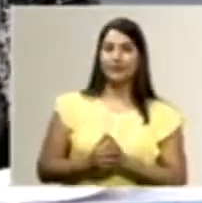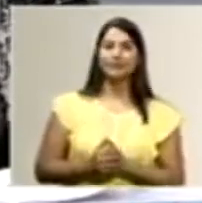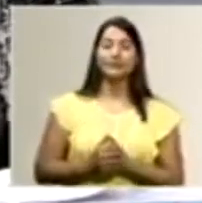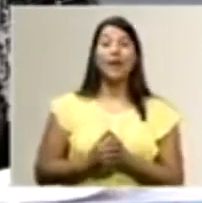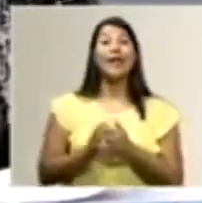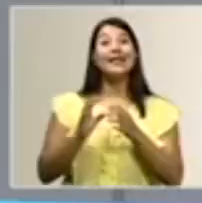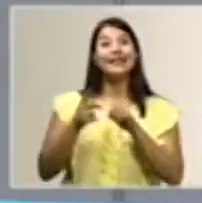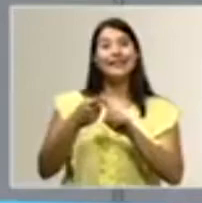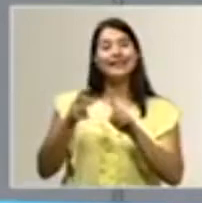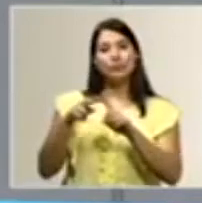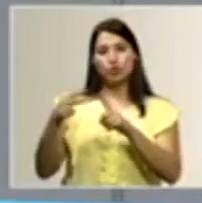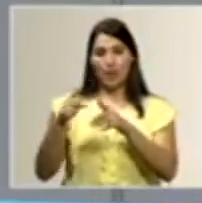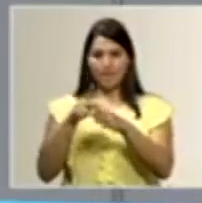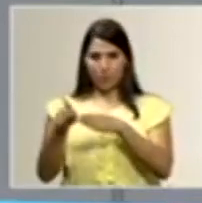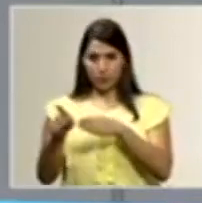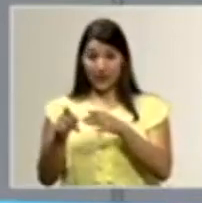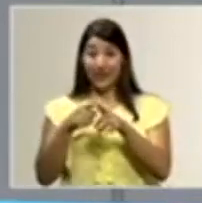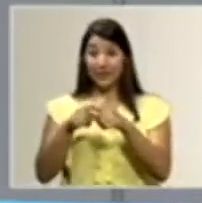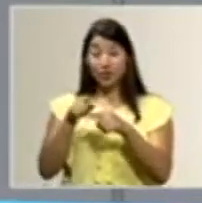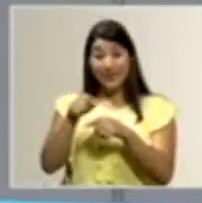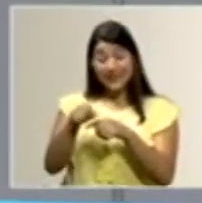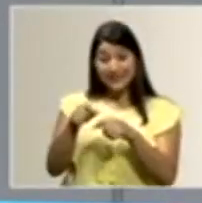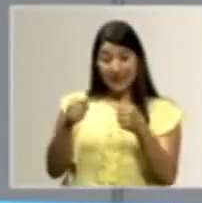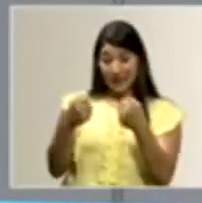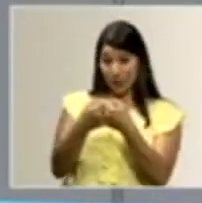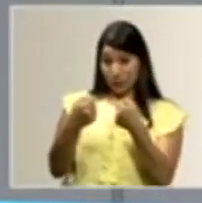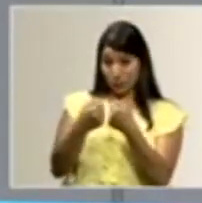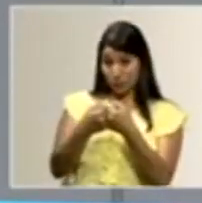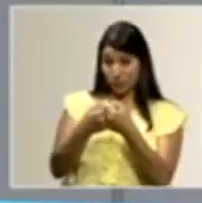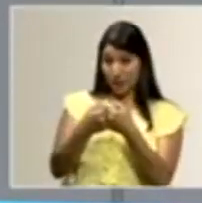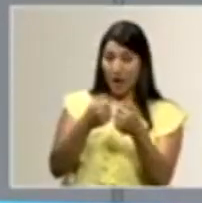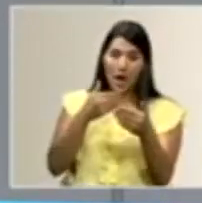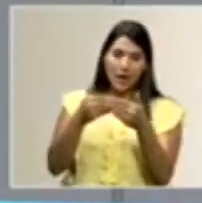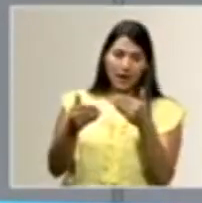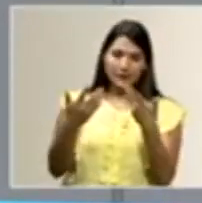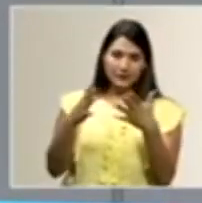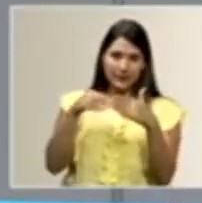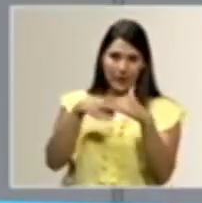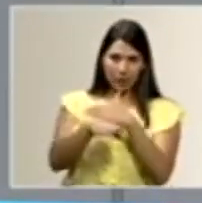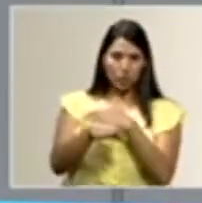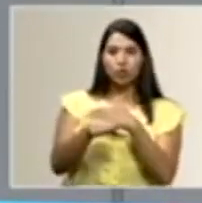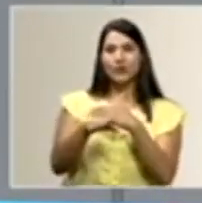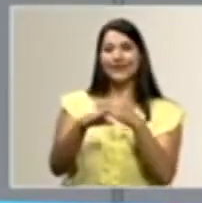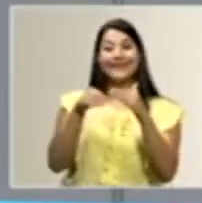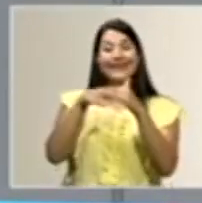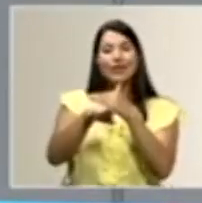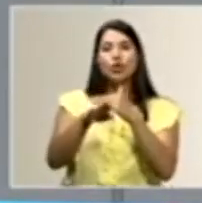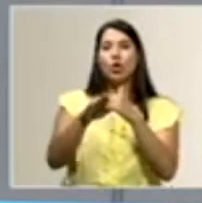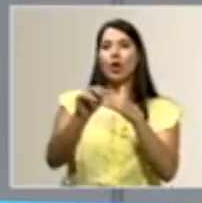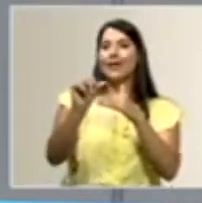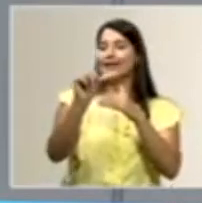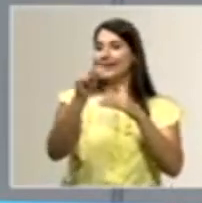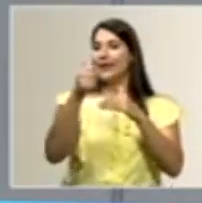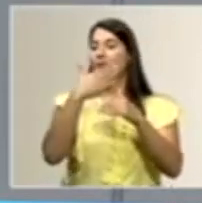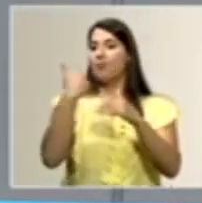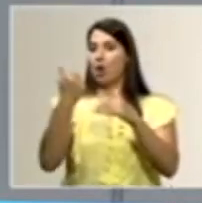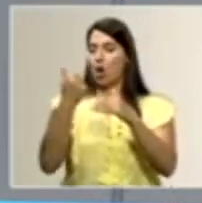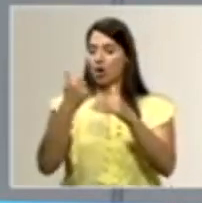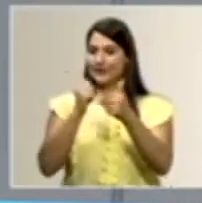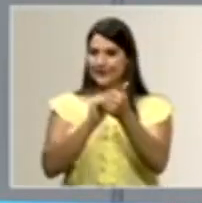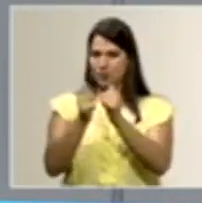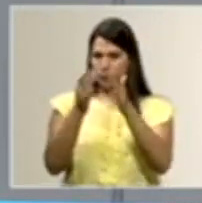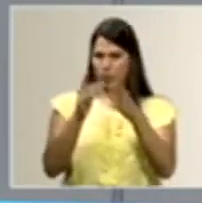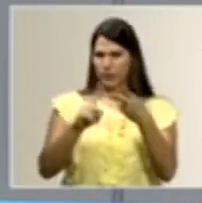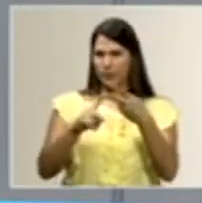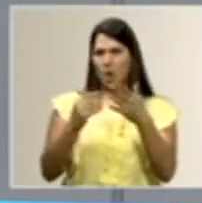En esa fecha, entonces, ella casi que está dentro, está en el top 10, y hay una de Nueva